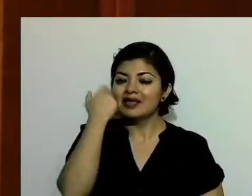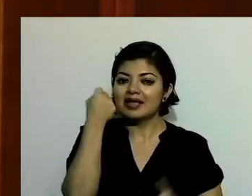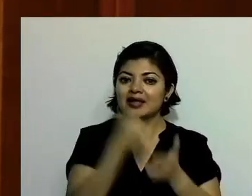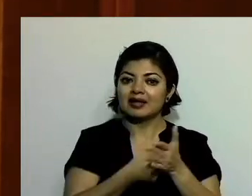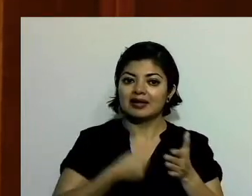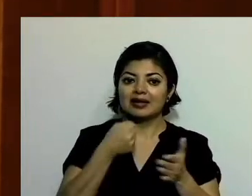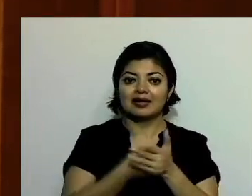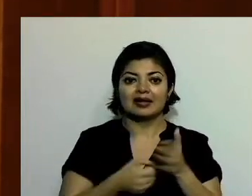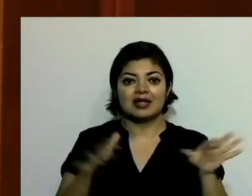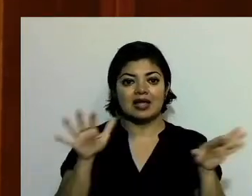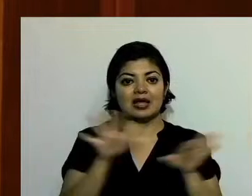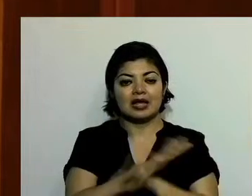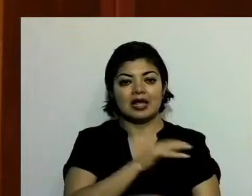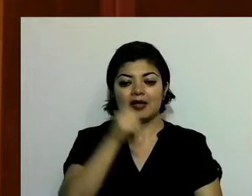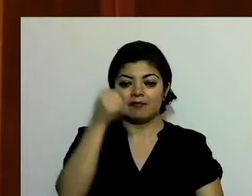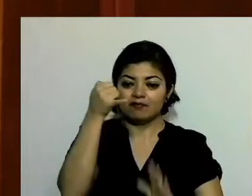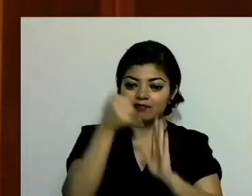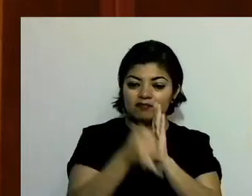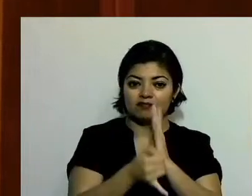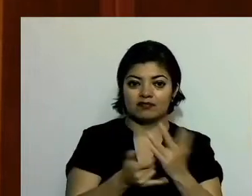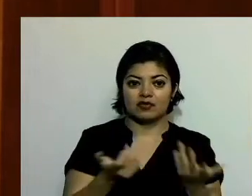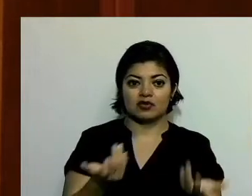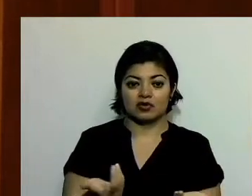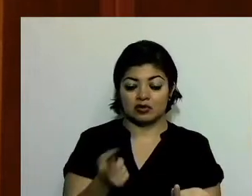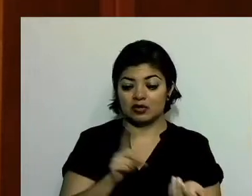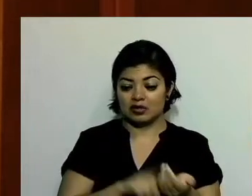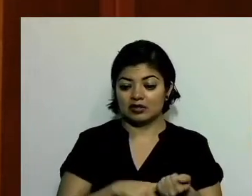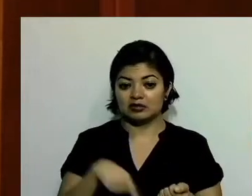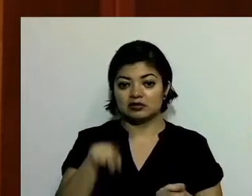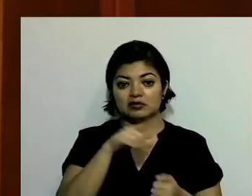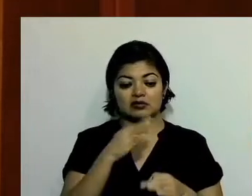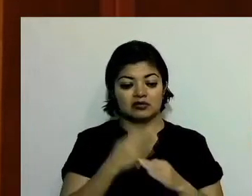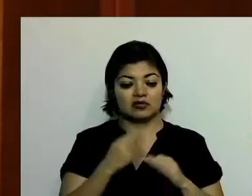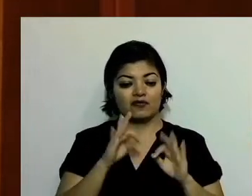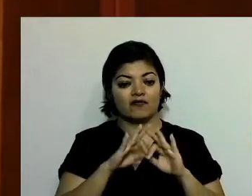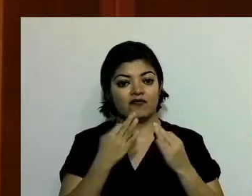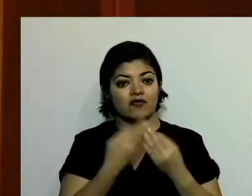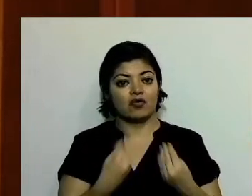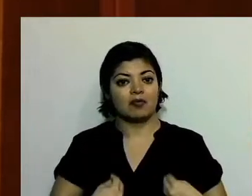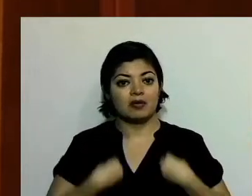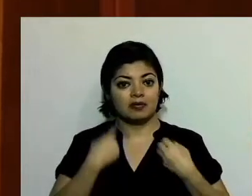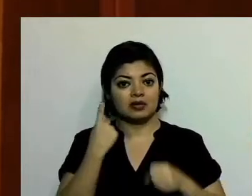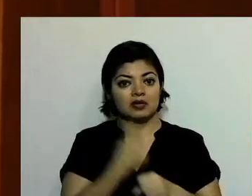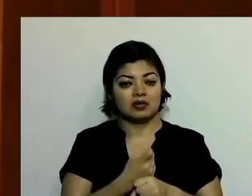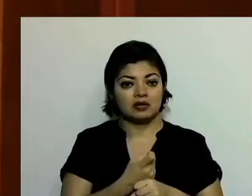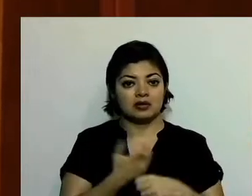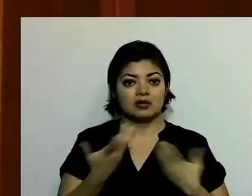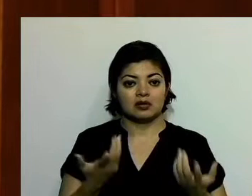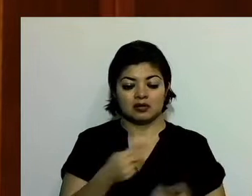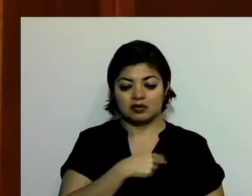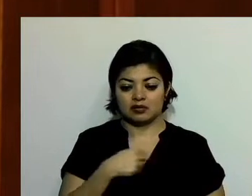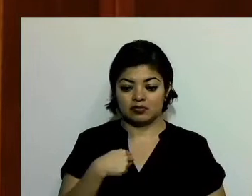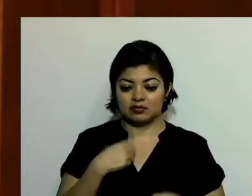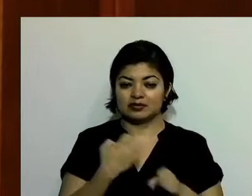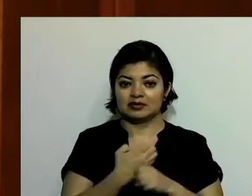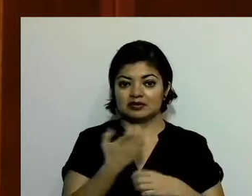a fondo, a profundidad de las condiciones de vida que prevalecen en nuestra entidad.